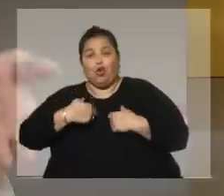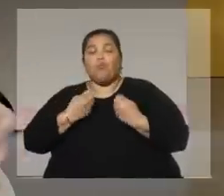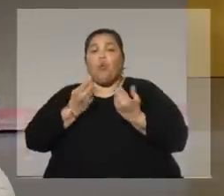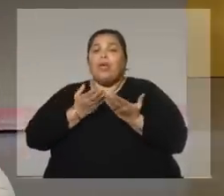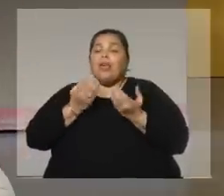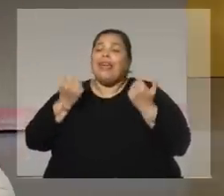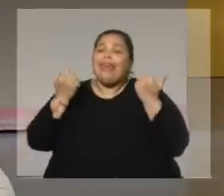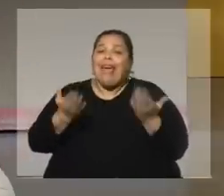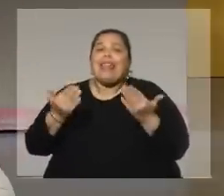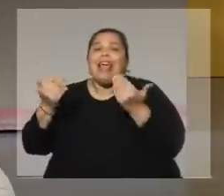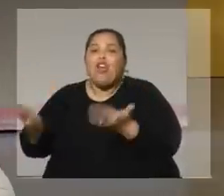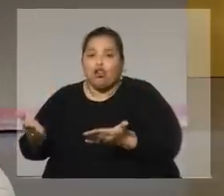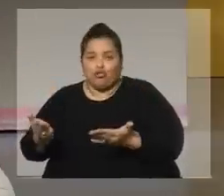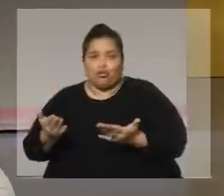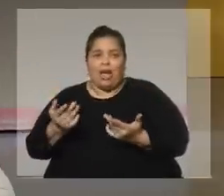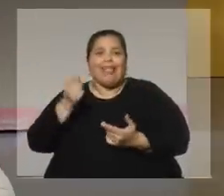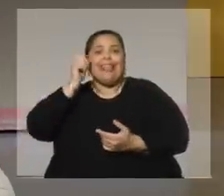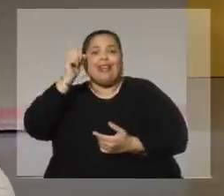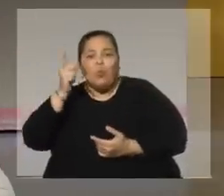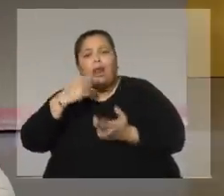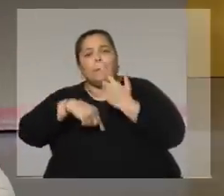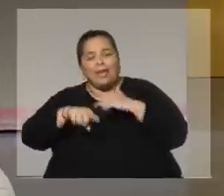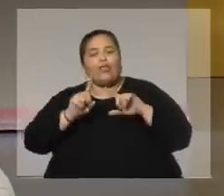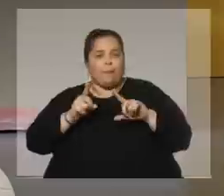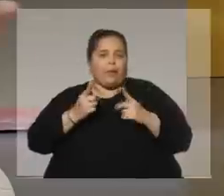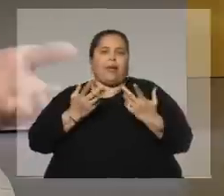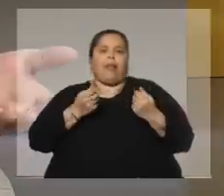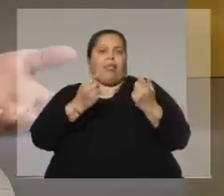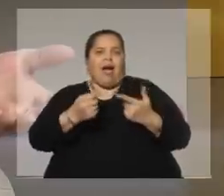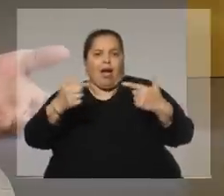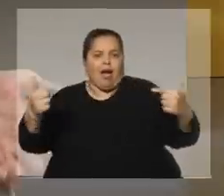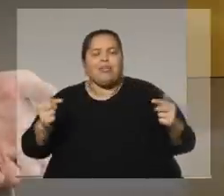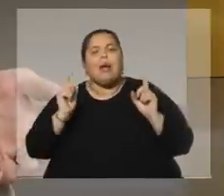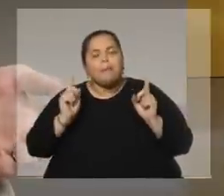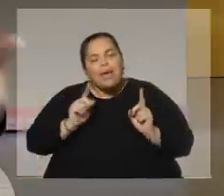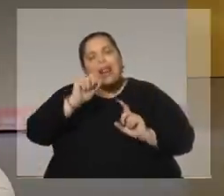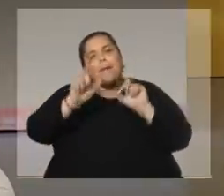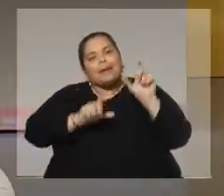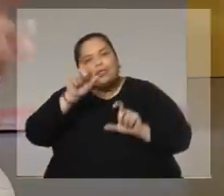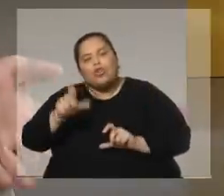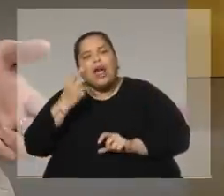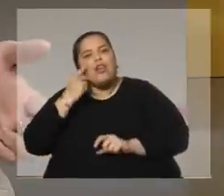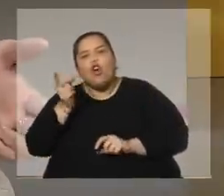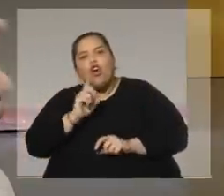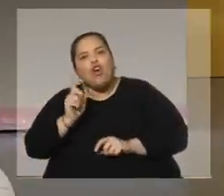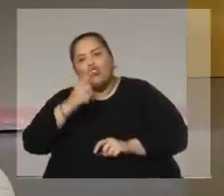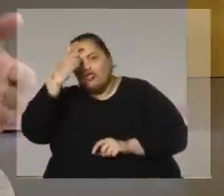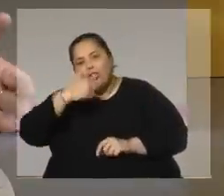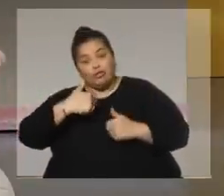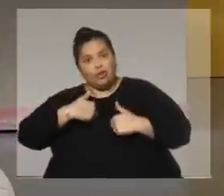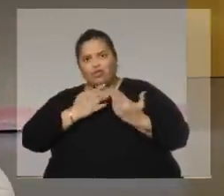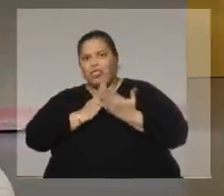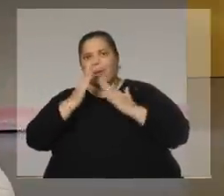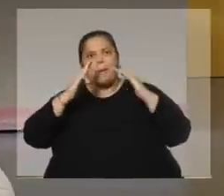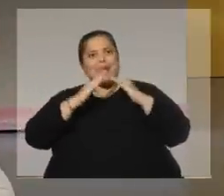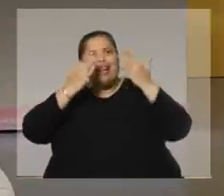punto de vista intelectual y desde otros ámbitos también. No conocen al ser que tiene su casa abierta para recibir